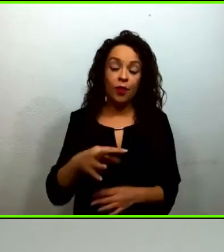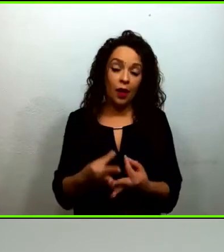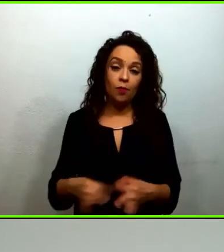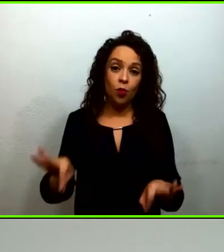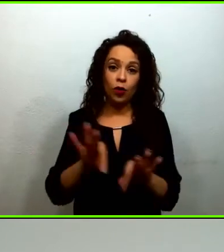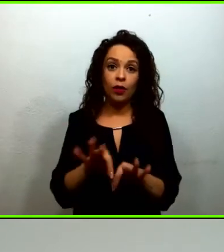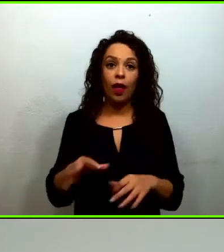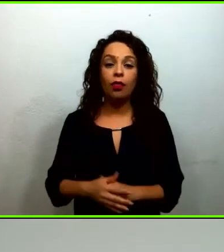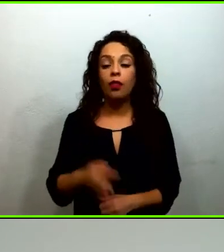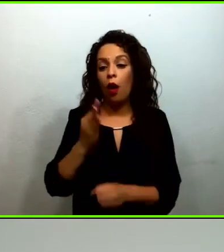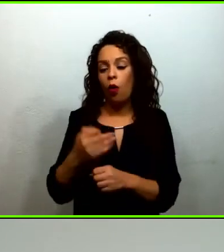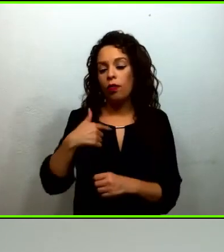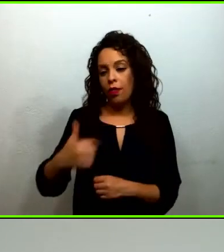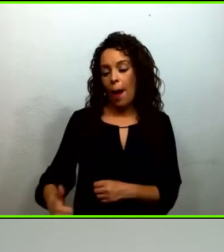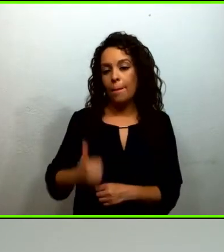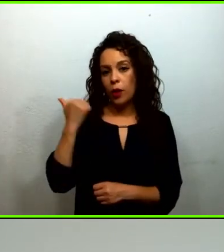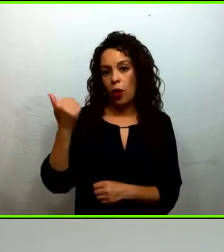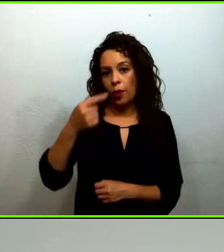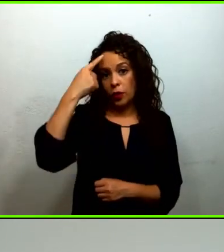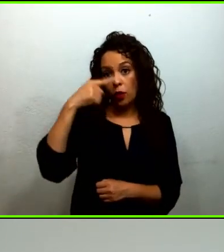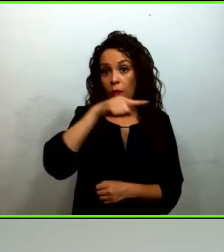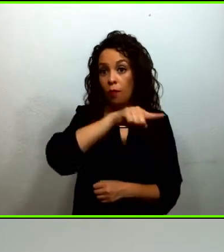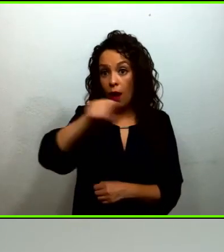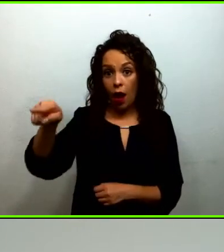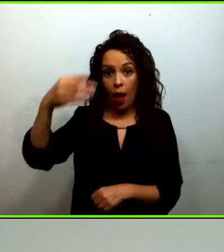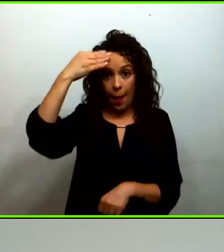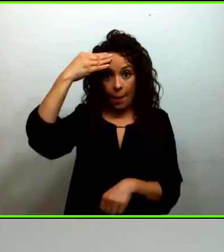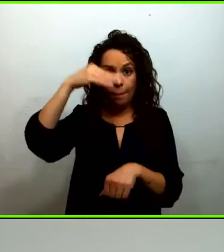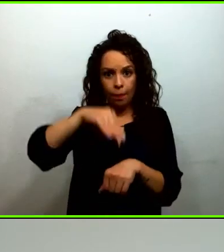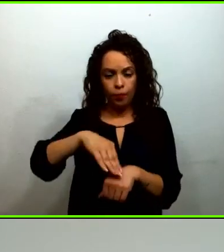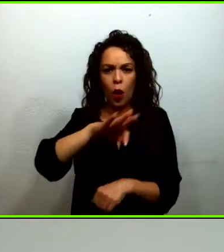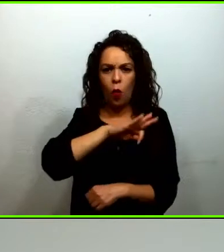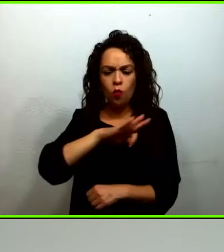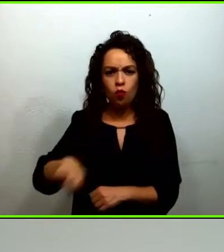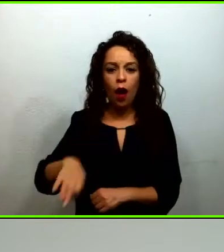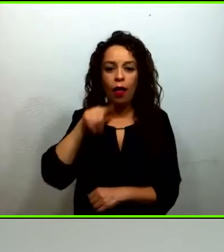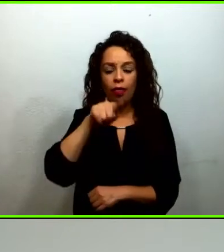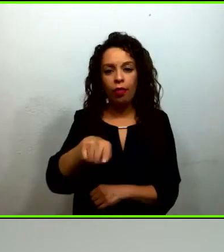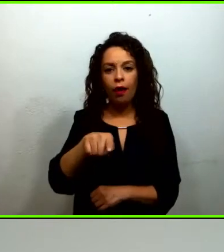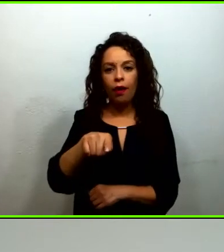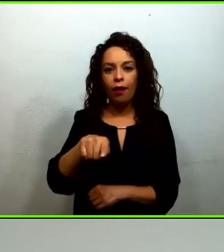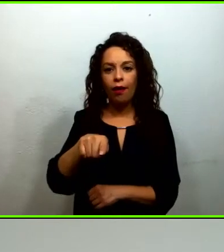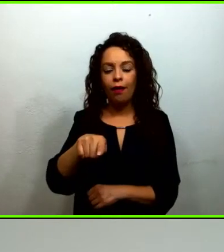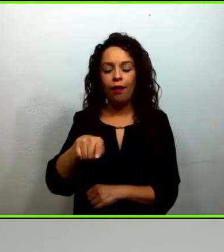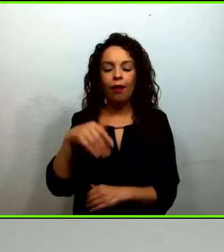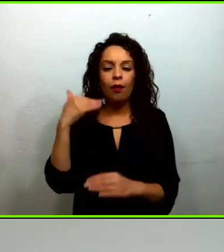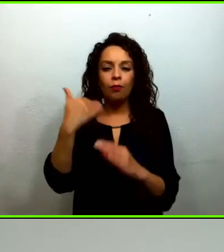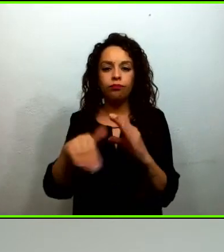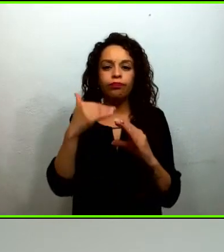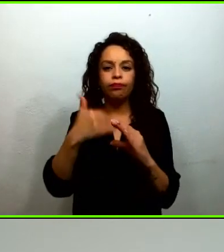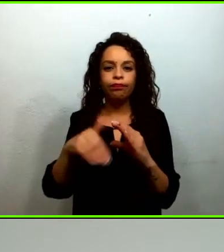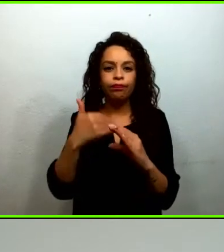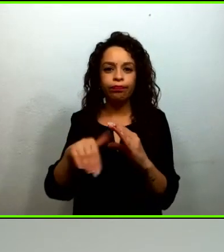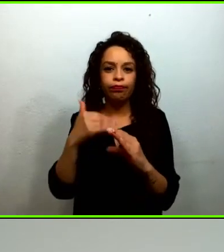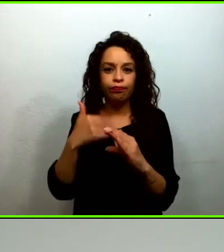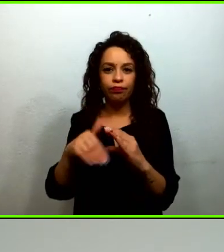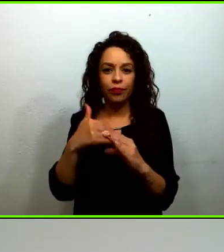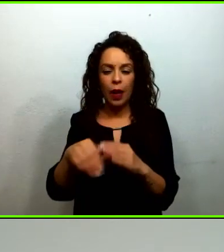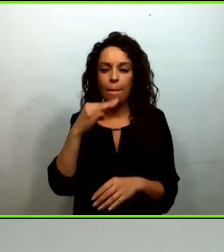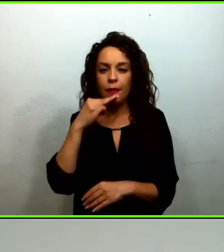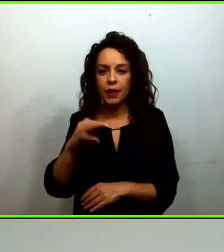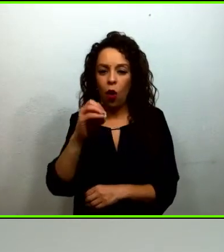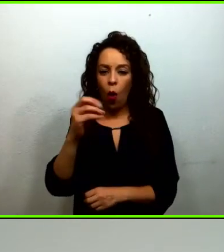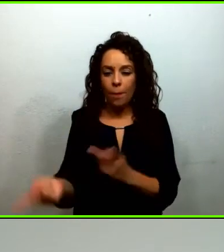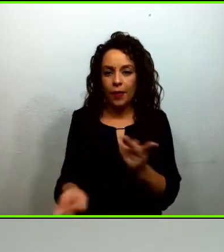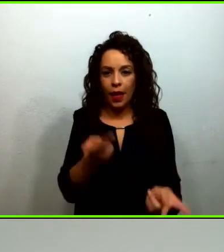aprovecho también para recordarles que pueden poner sus preguntas en la sección de Q&A si quieren